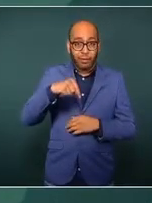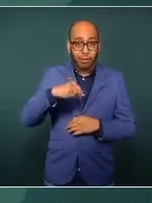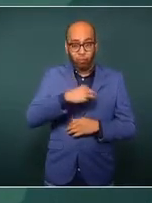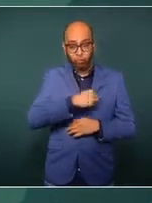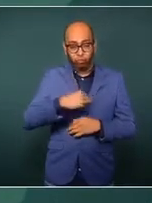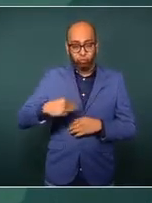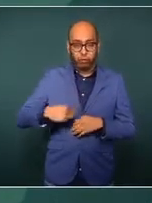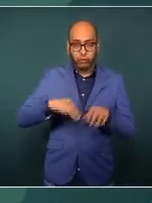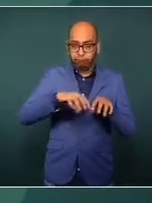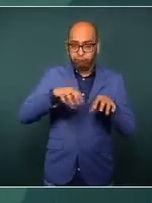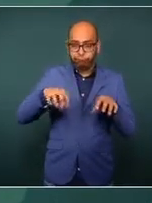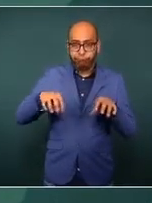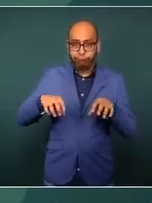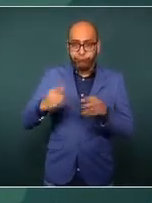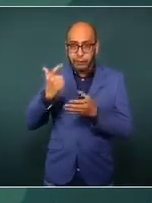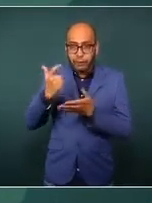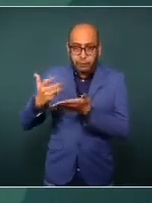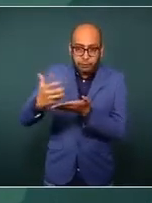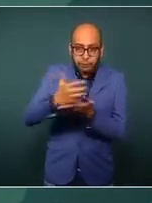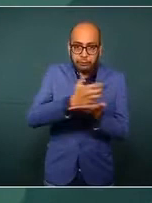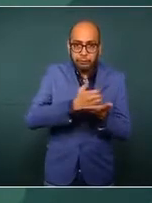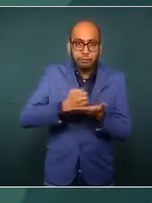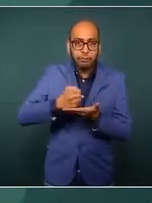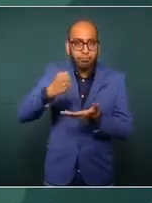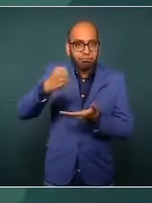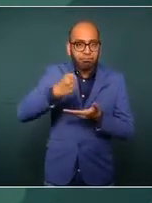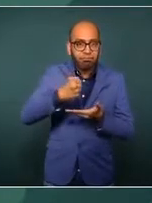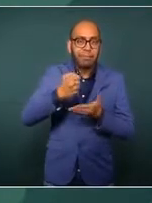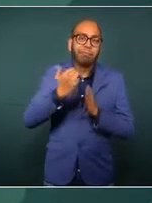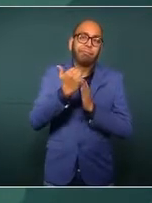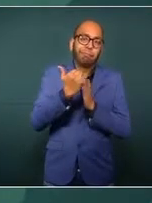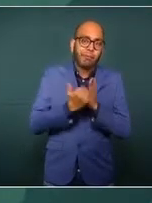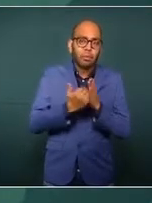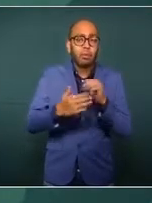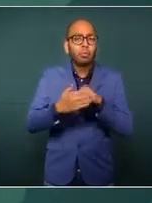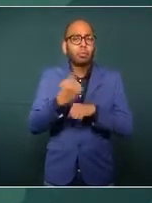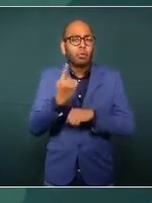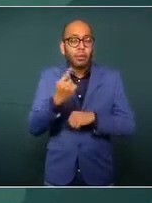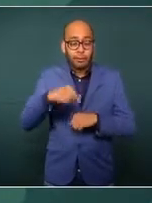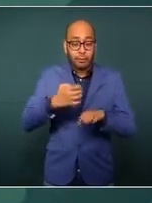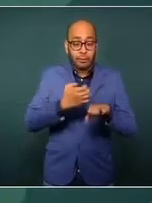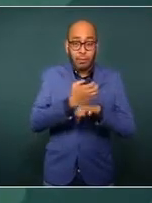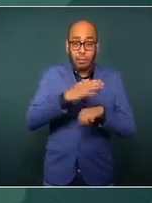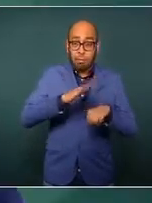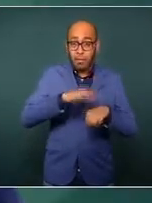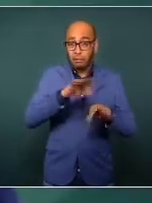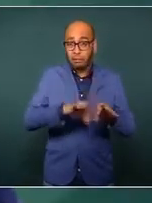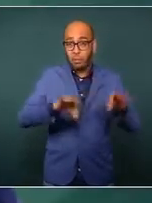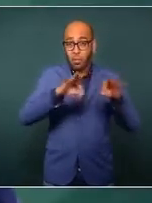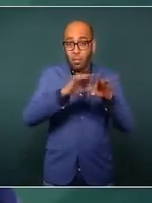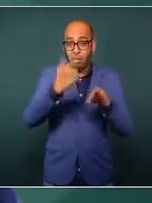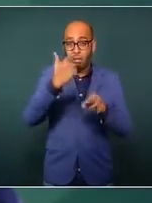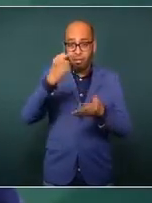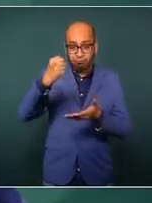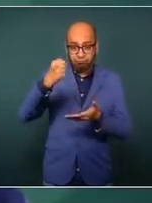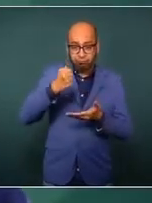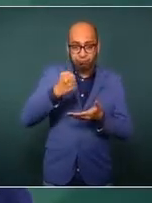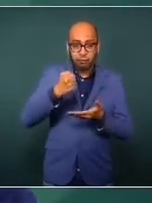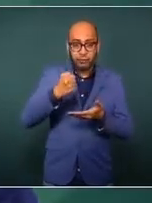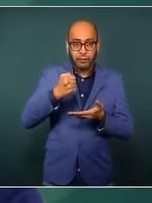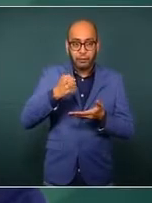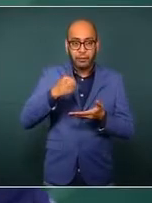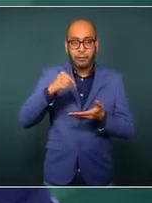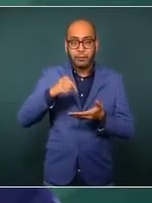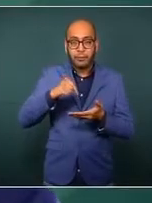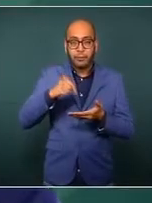el impuesto más importante que tiene el Estado es el que viene del impuesto, la nómina, que